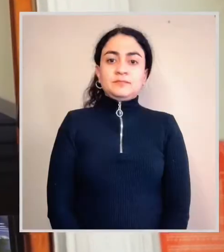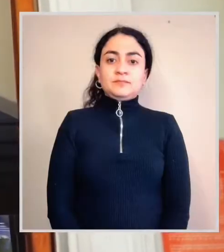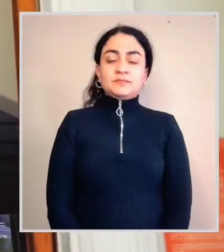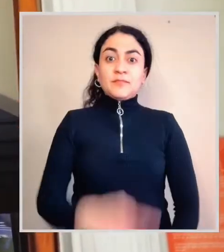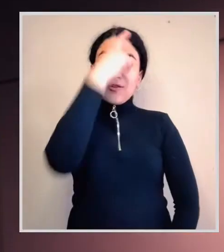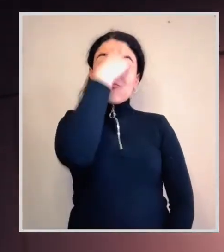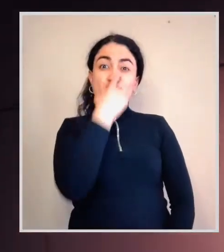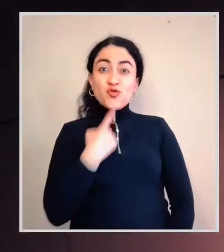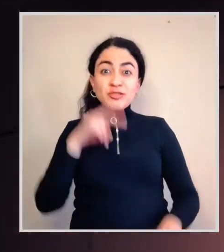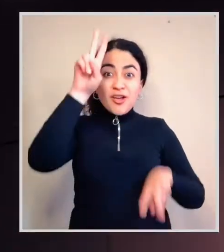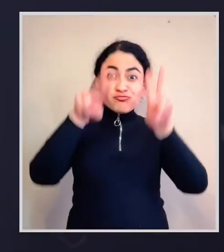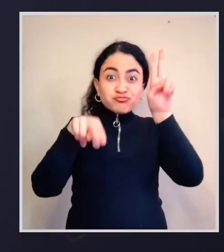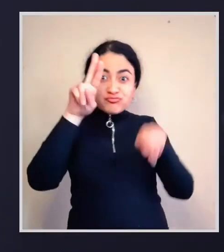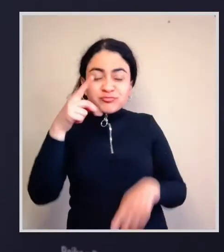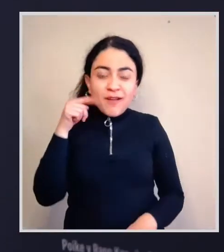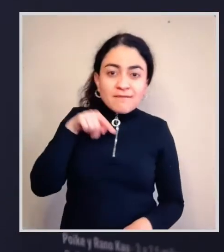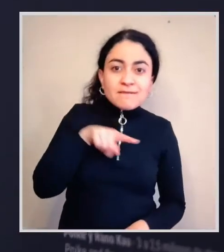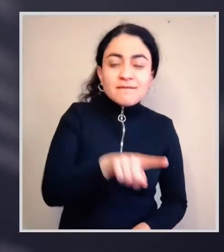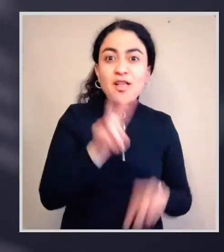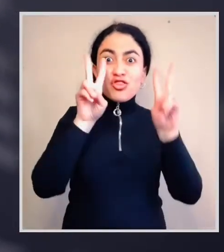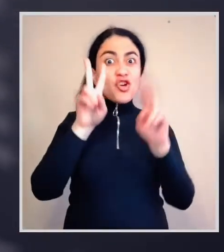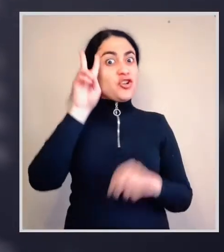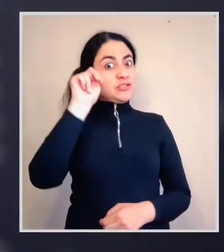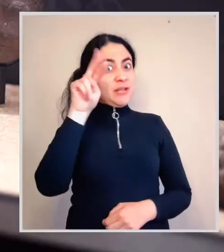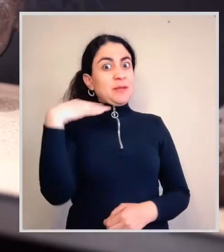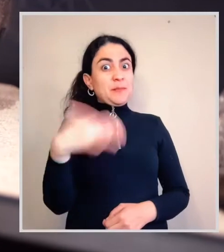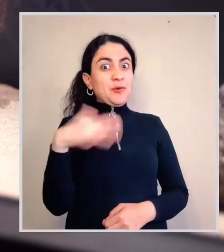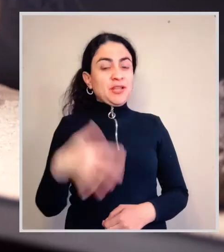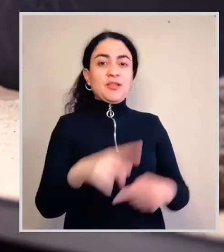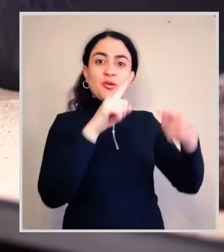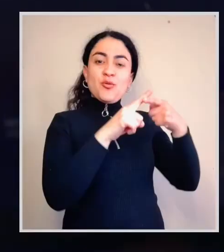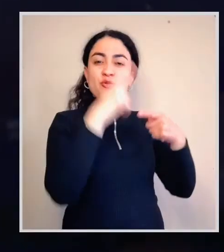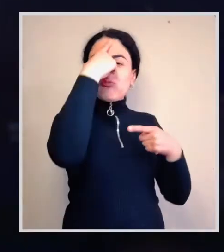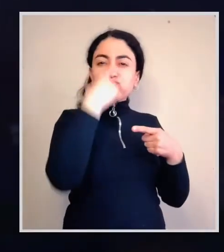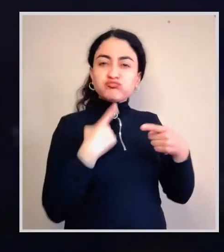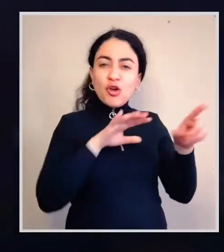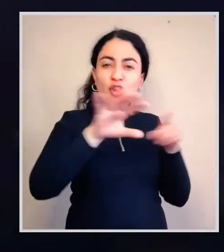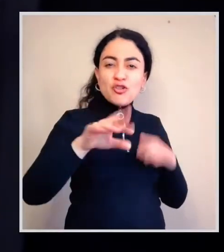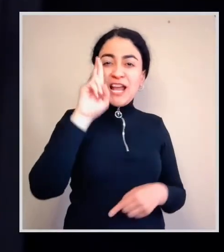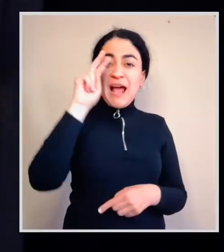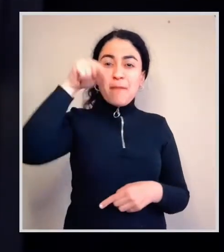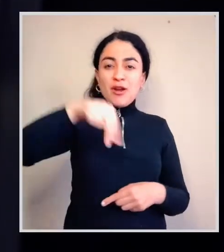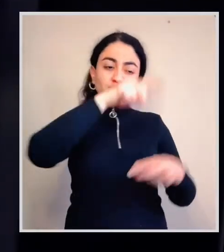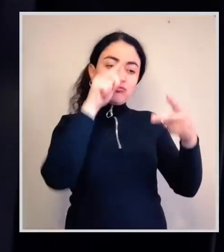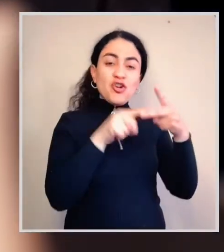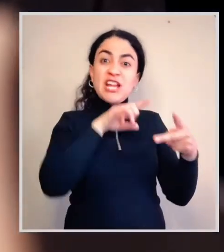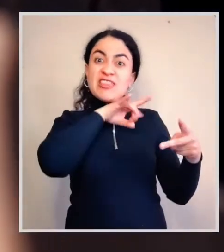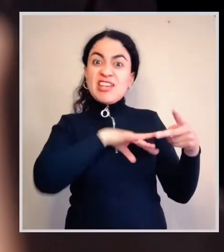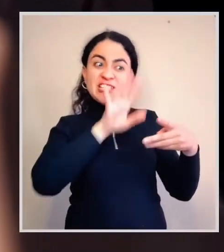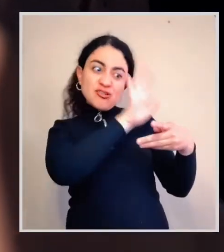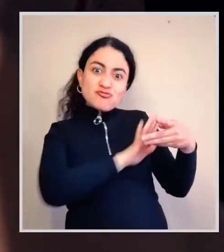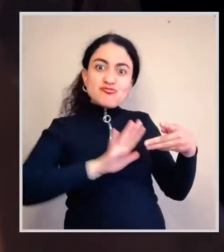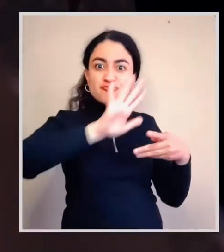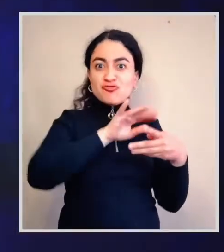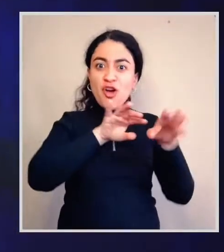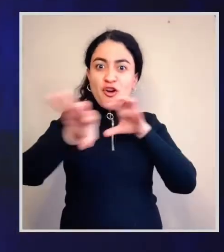Al entrar al museo, nos reciben dos grandes temas. La arqueología de Rapanui y la arqueología del territorio chileno